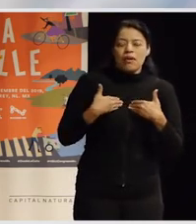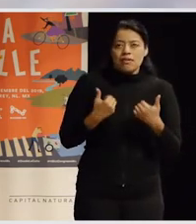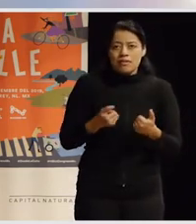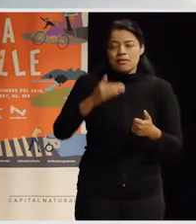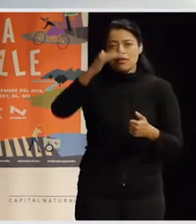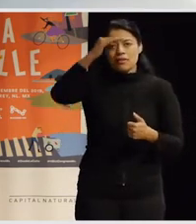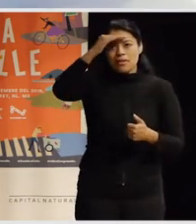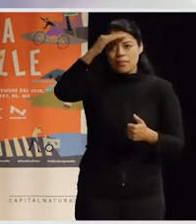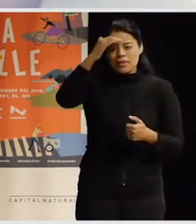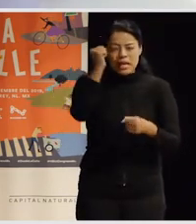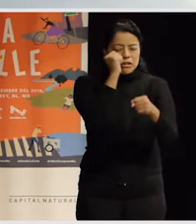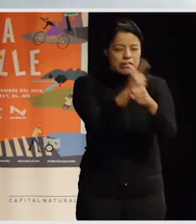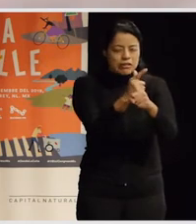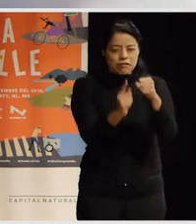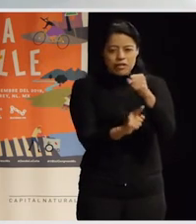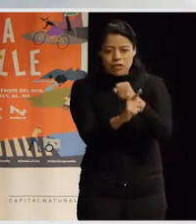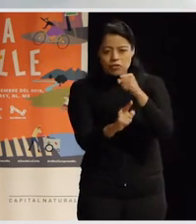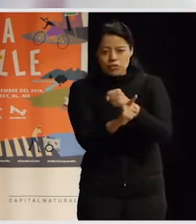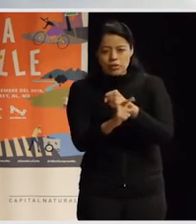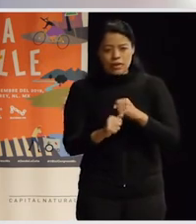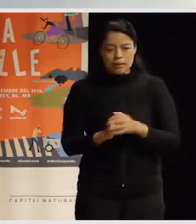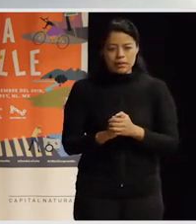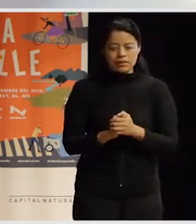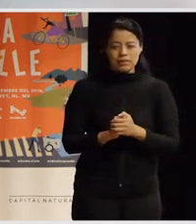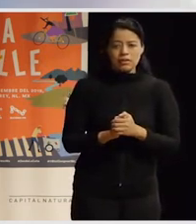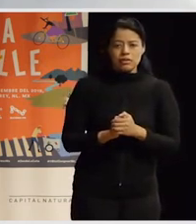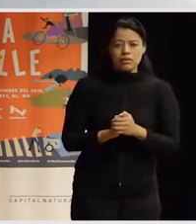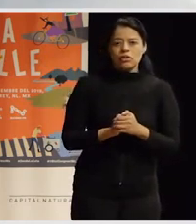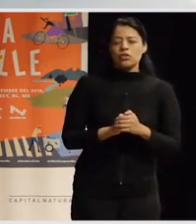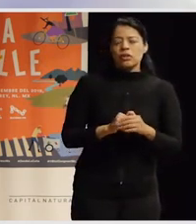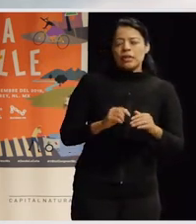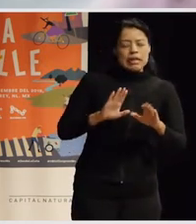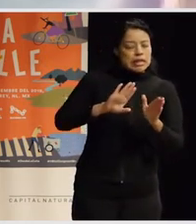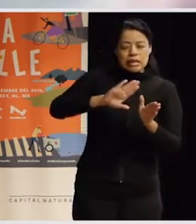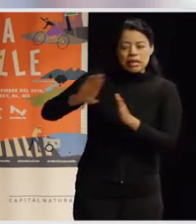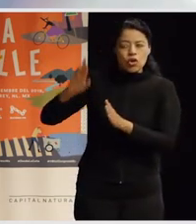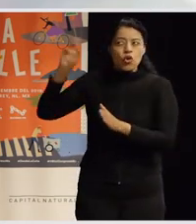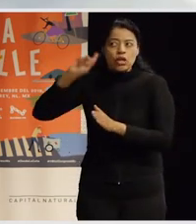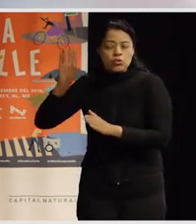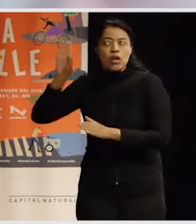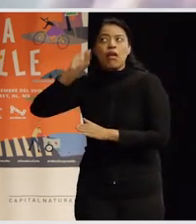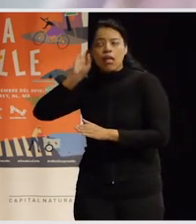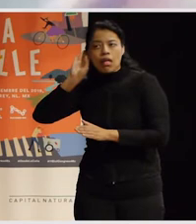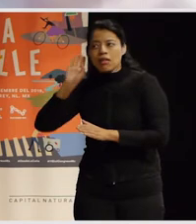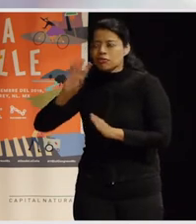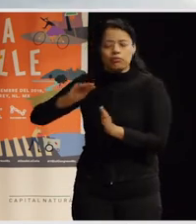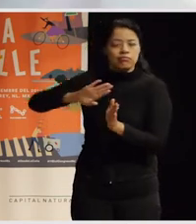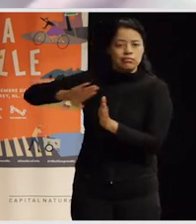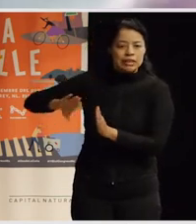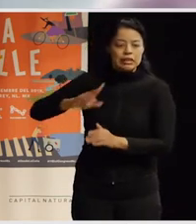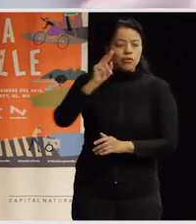identificar otros problemas más allá de los que nos trasladan por los medios de comunicación, etcétera, y eso generaba como otra